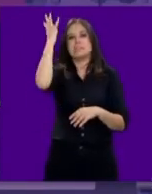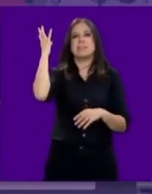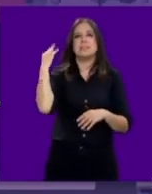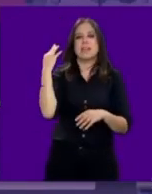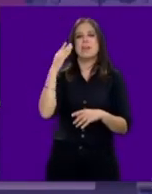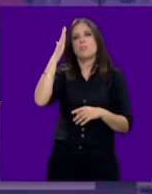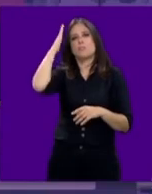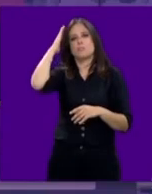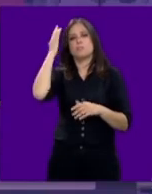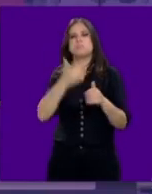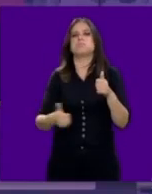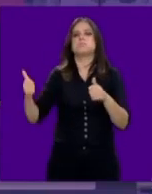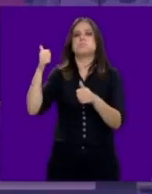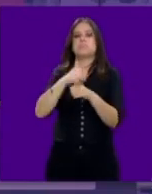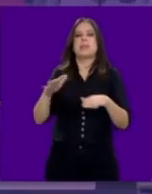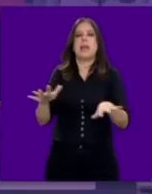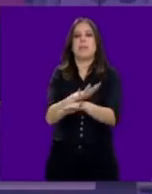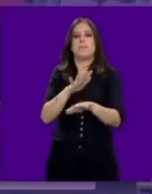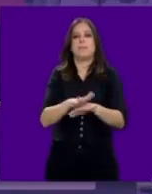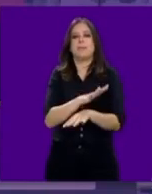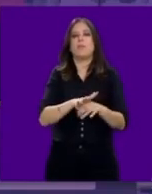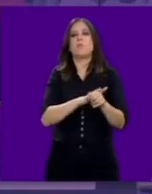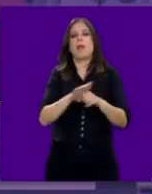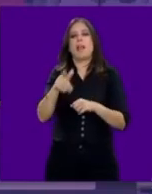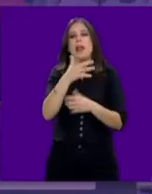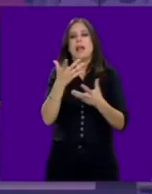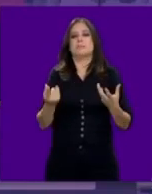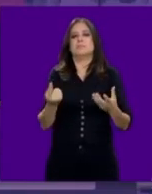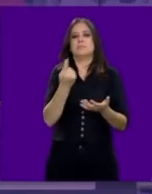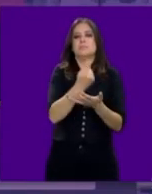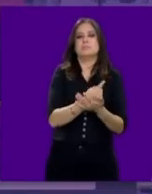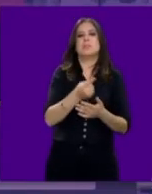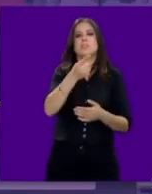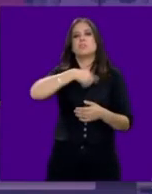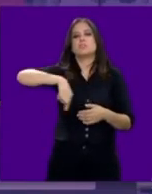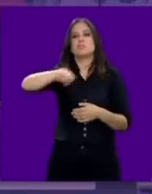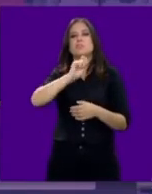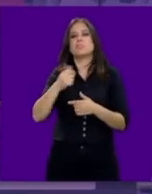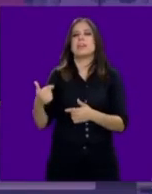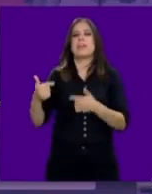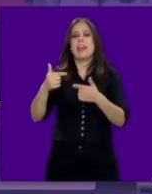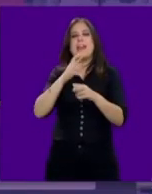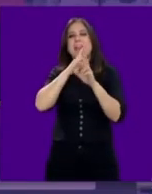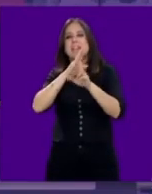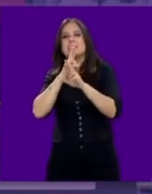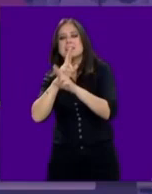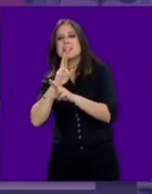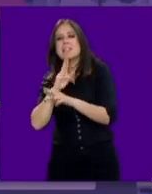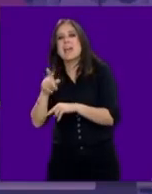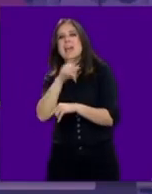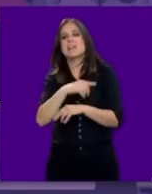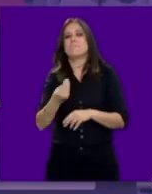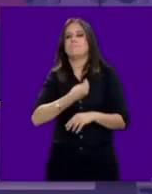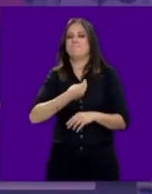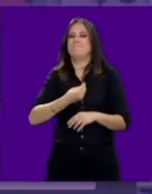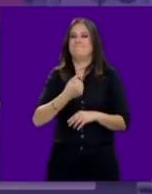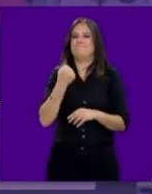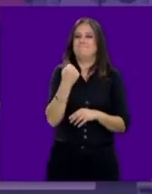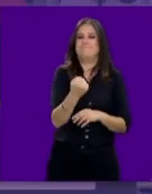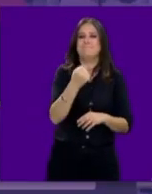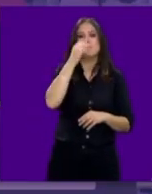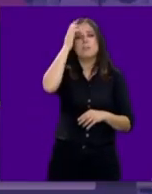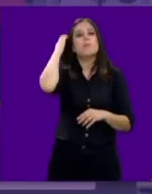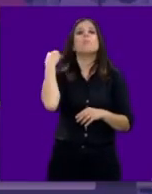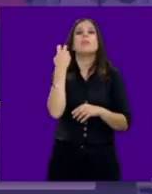encabeza la generación del cambio de la cual formo parte. Somos la generación de los resultados. Somos la resistencia. Por eso